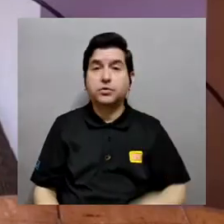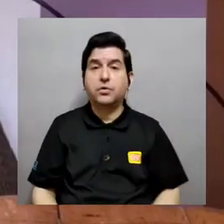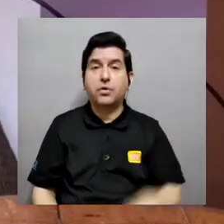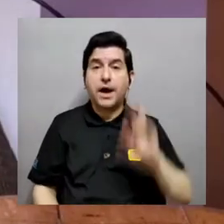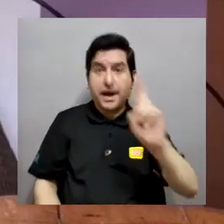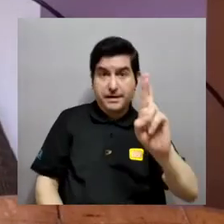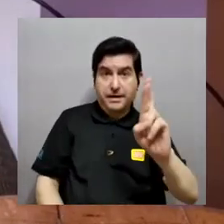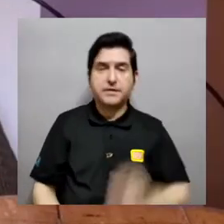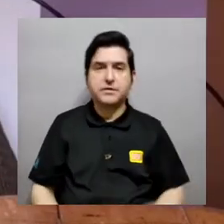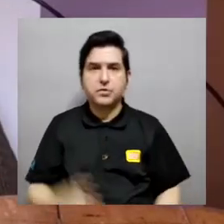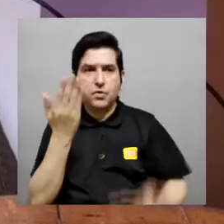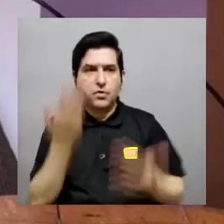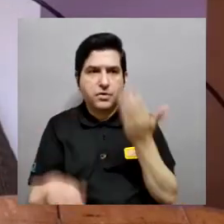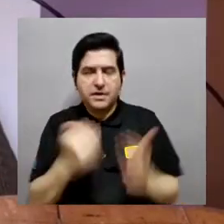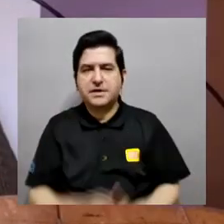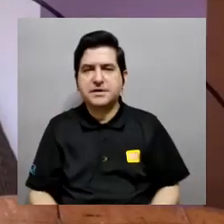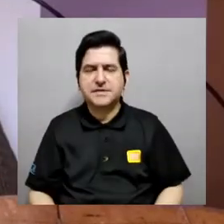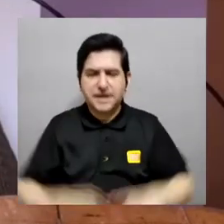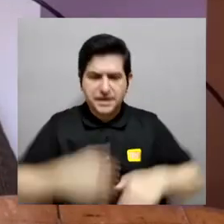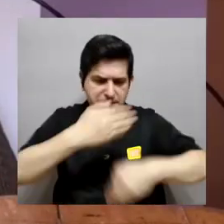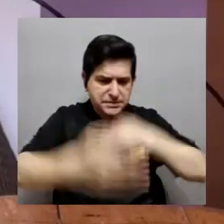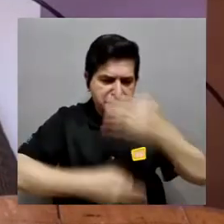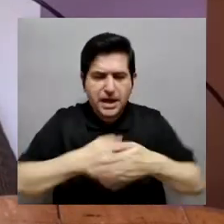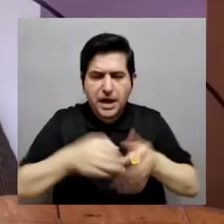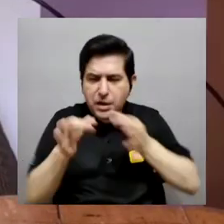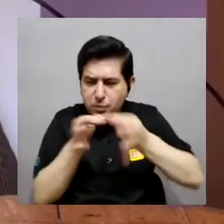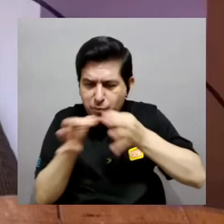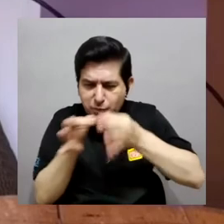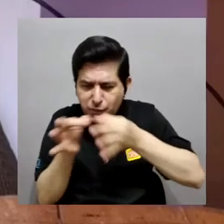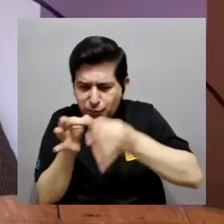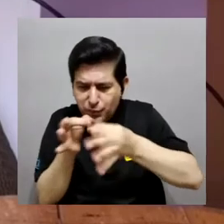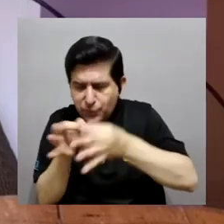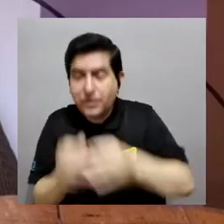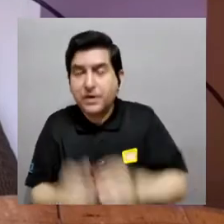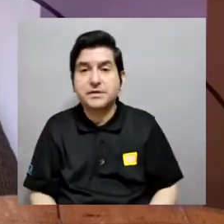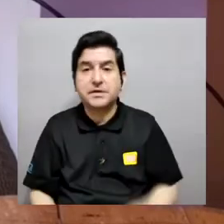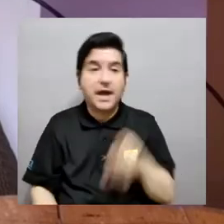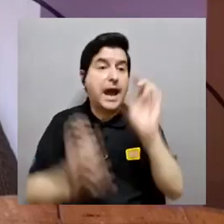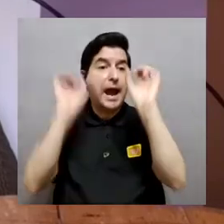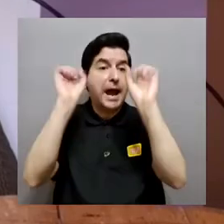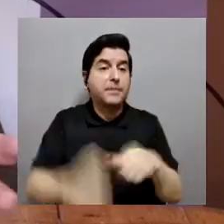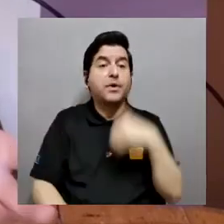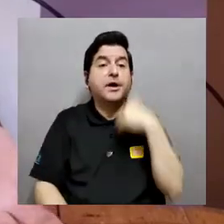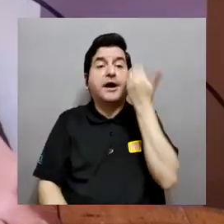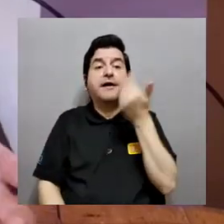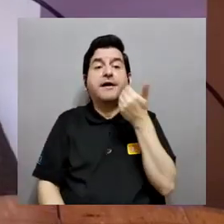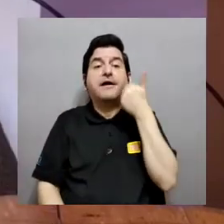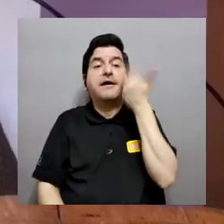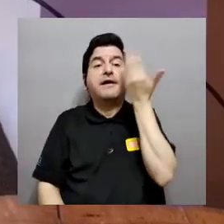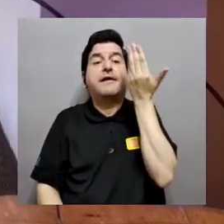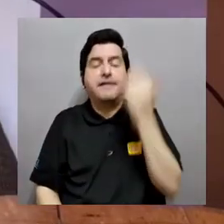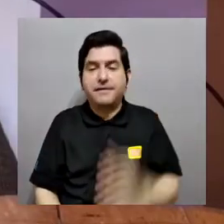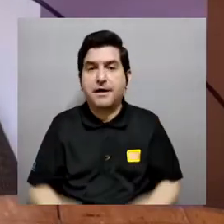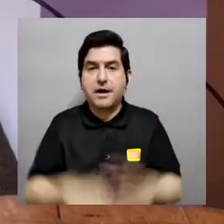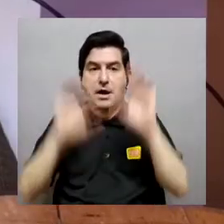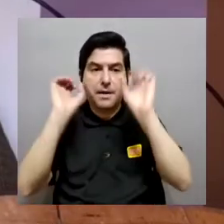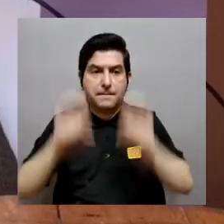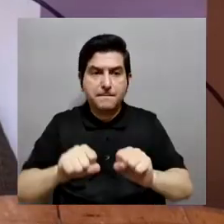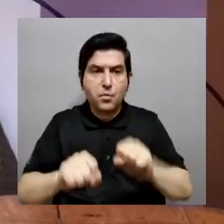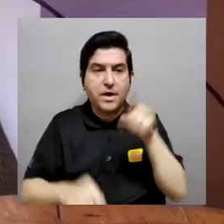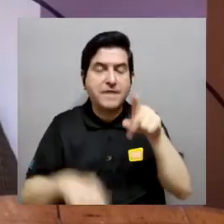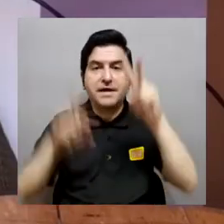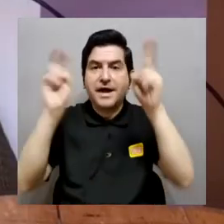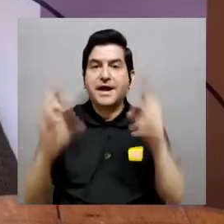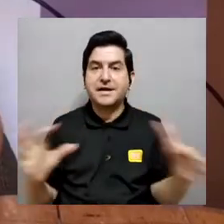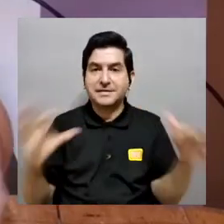muy útil para Ricardo verdad porque desde la perspectiva de dinámica molecular por ejemplo él